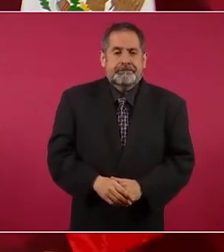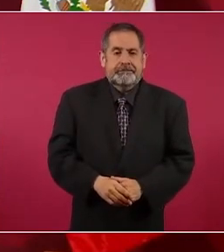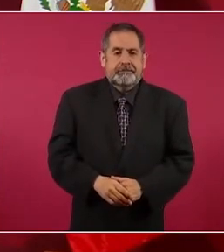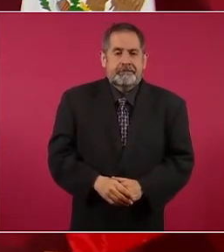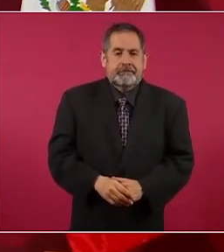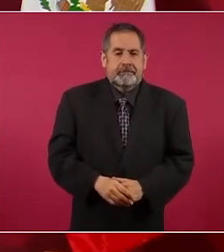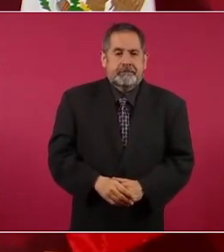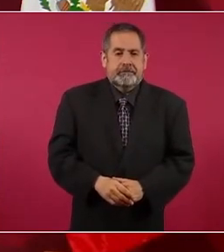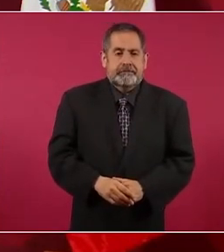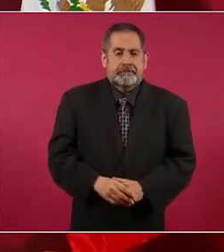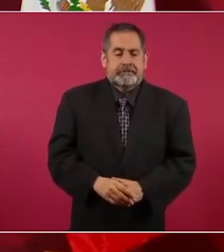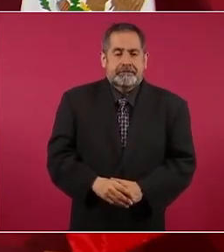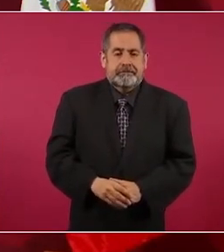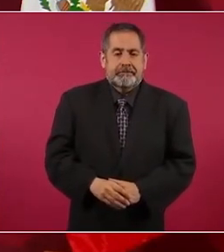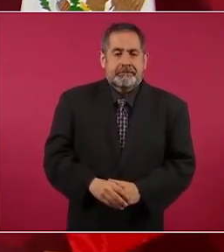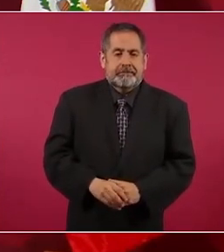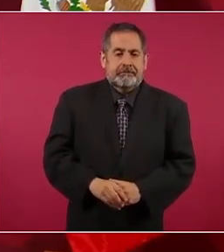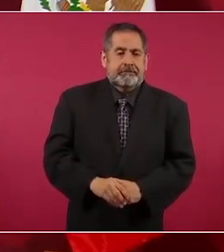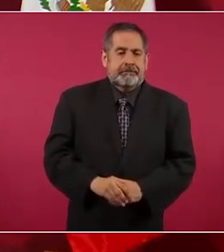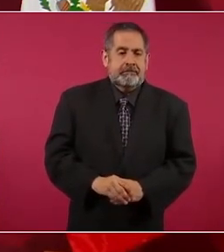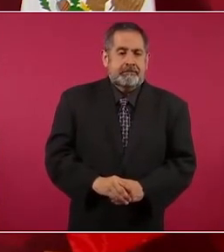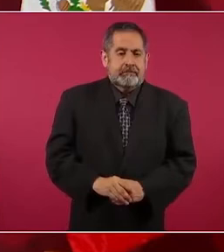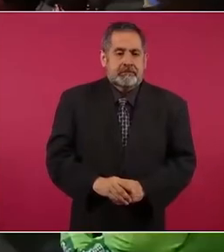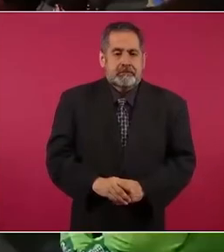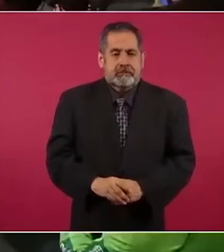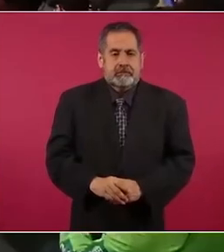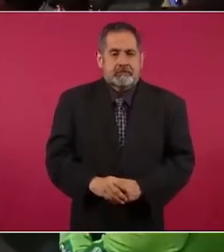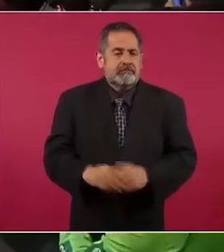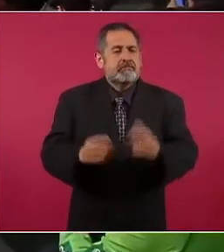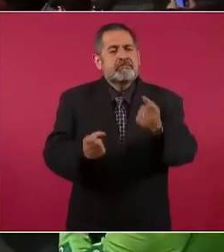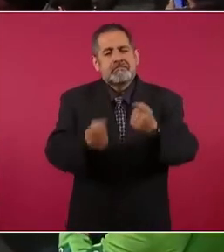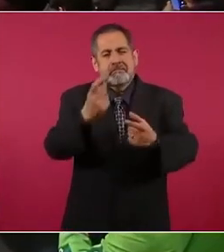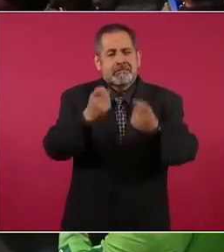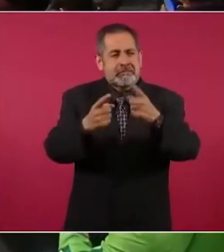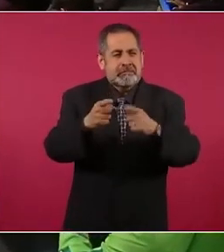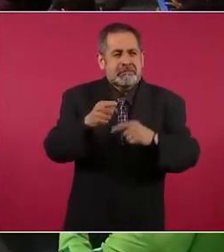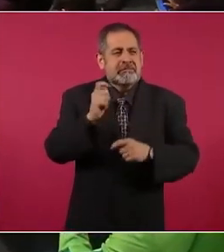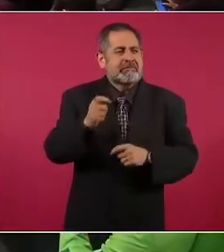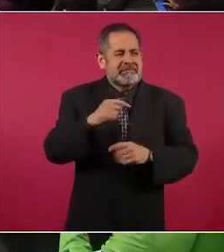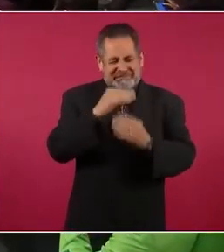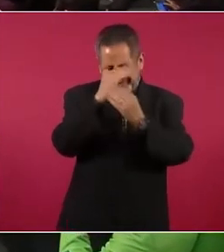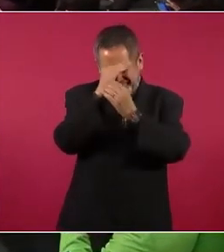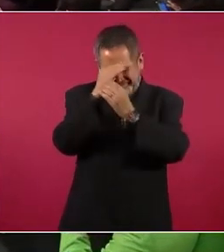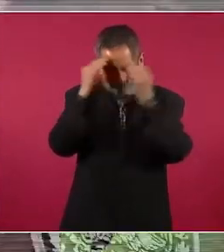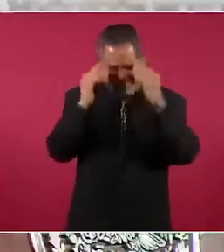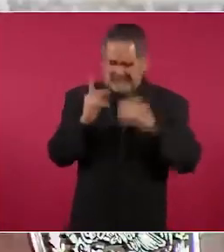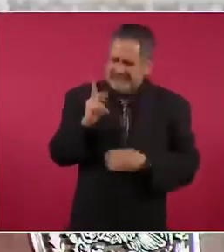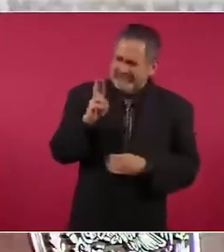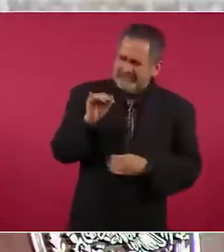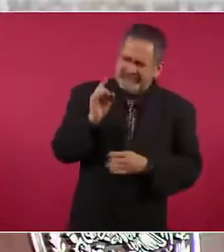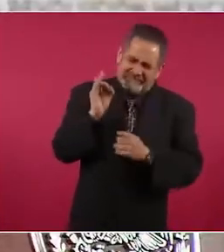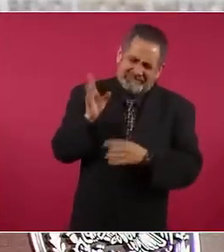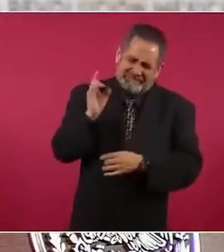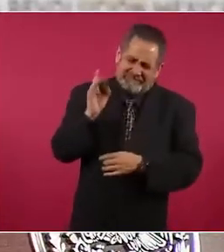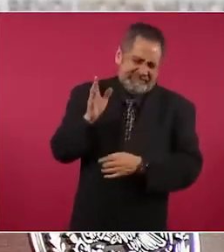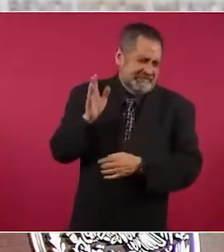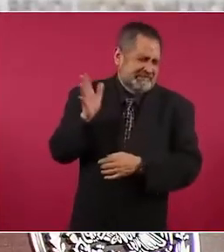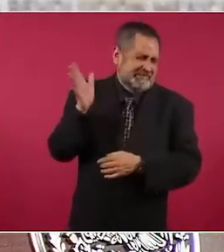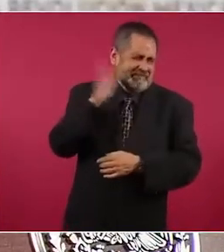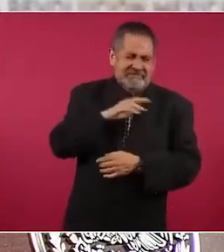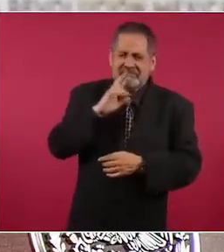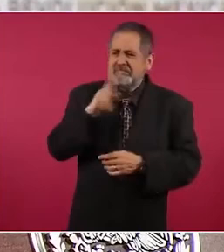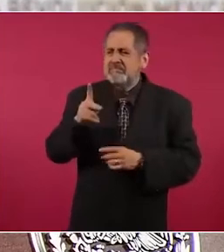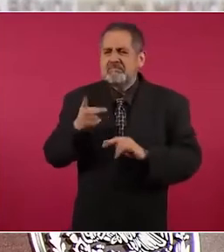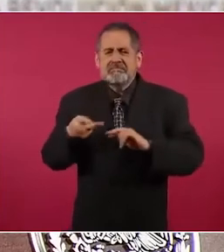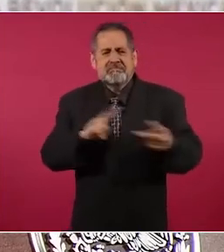Algunos porque estaban cansados, desesperados. Ya querían un cambio.